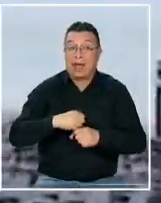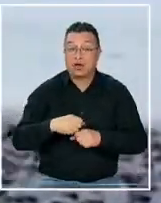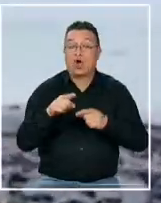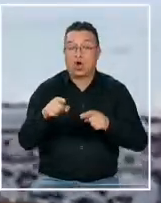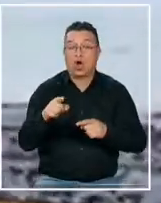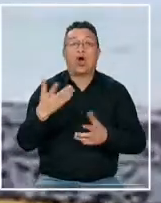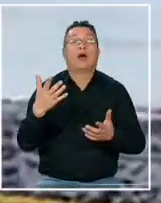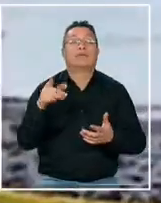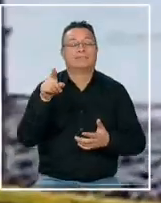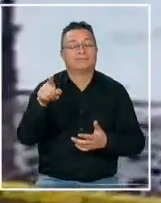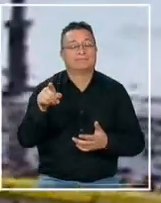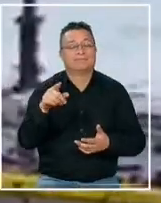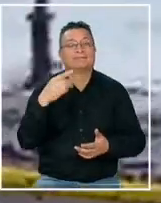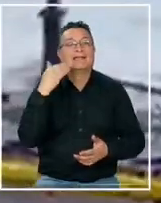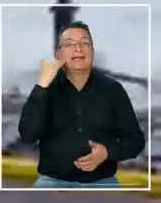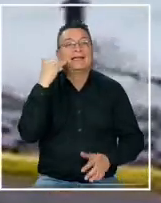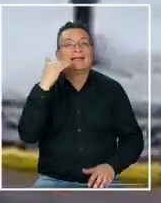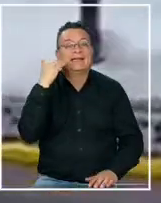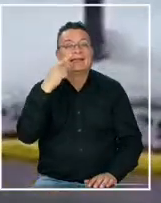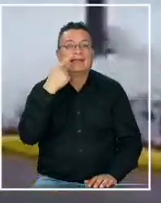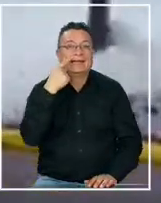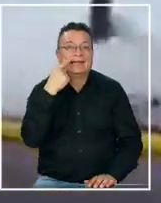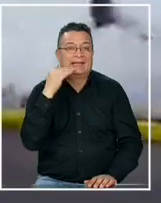influenciados por el fenómeno del niño